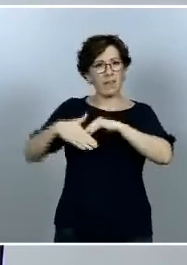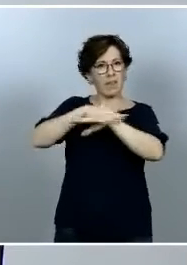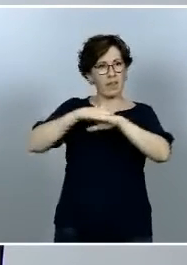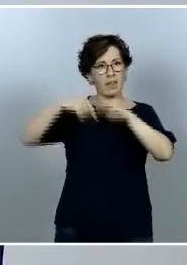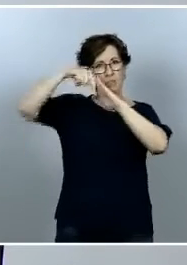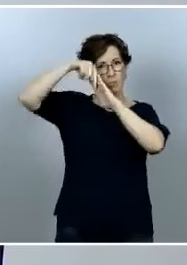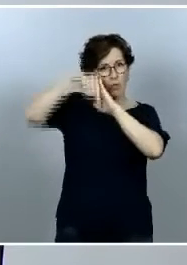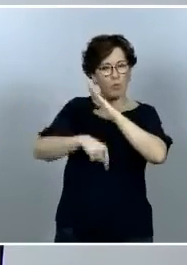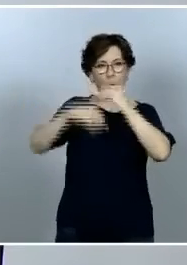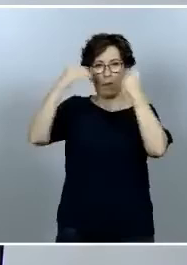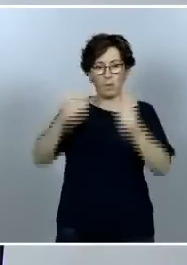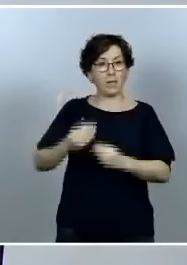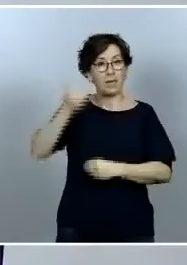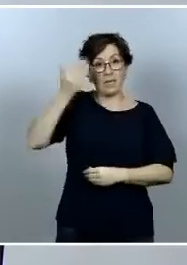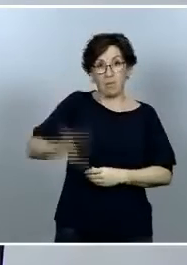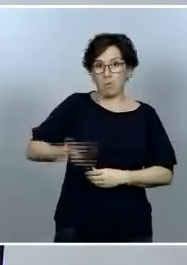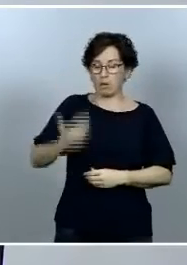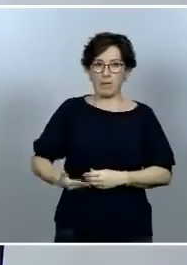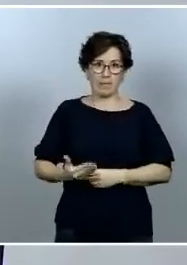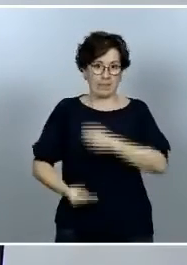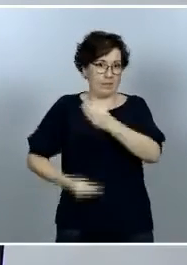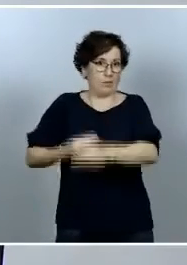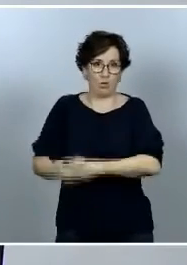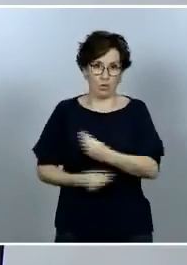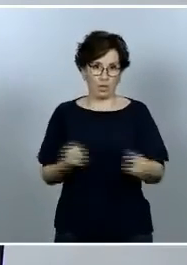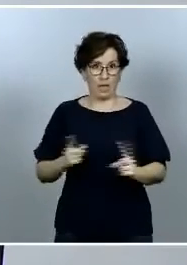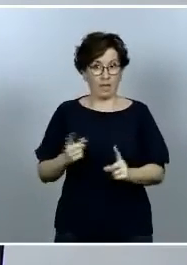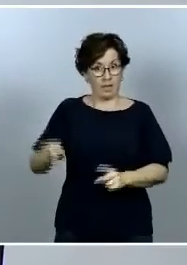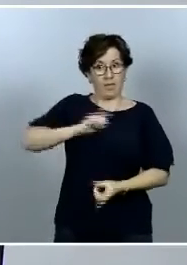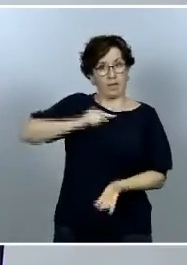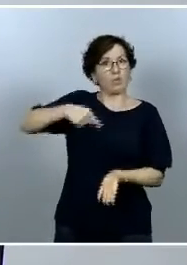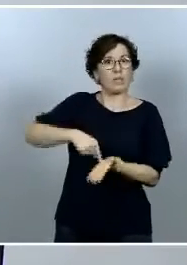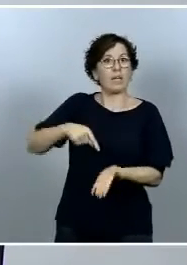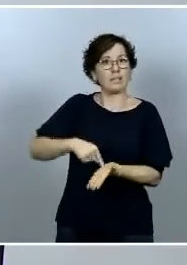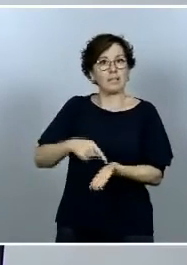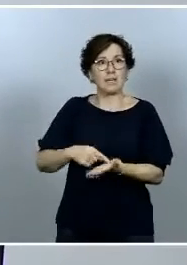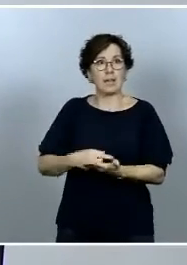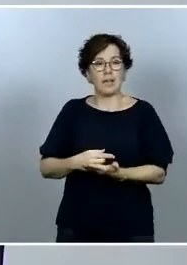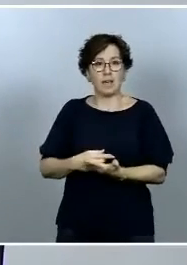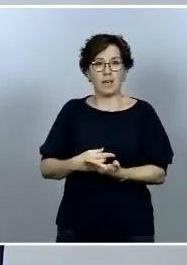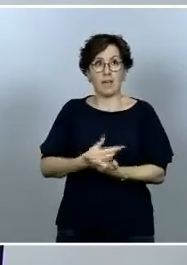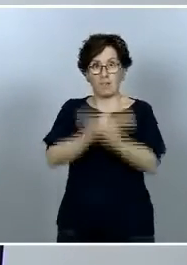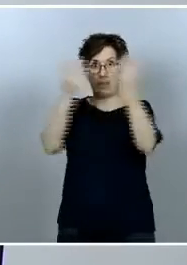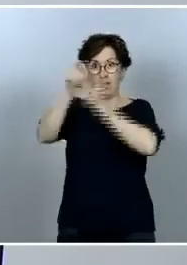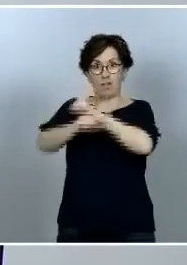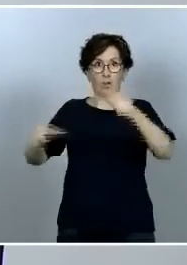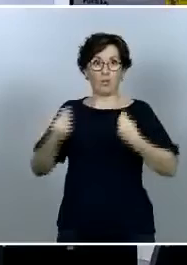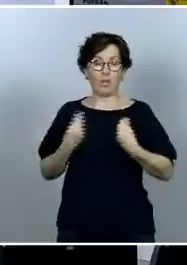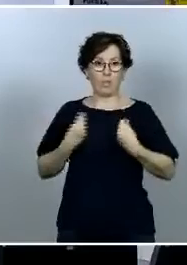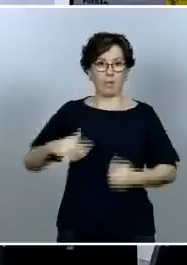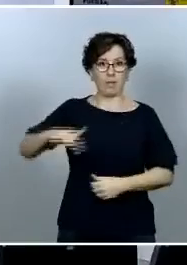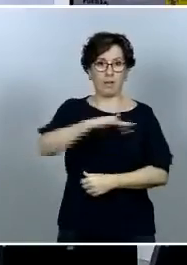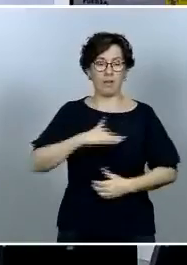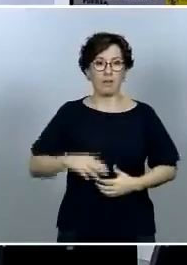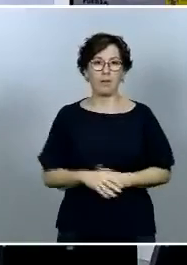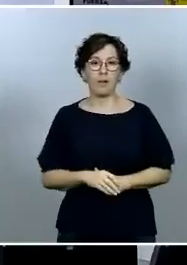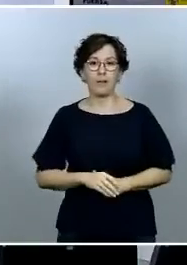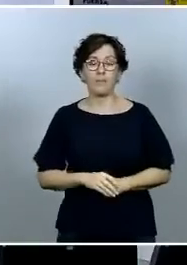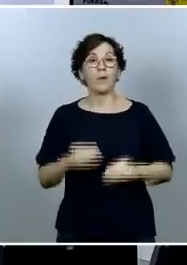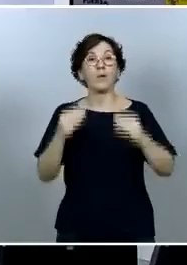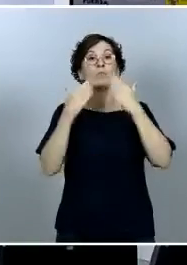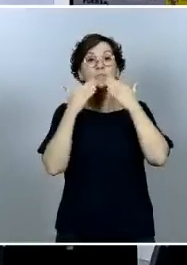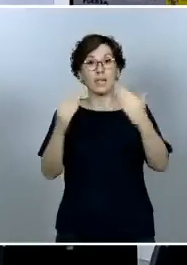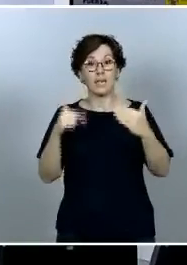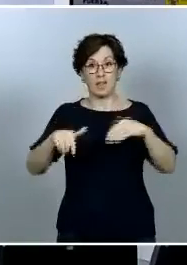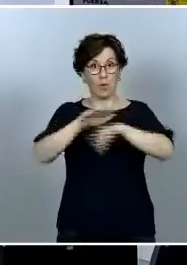que requiere que nos exige el conjunto de los ciudadanos de la zona Muchas gracias y con esta última